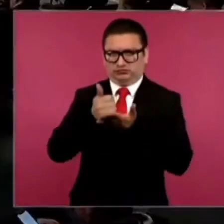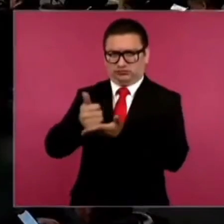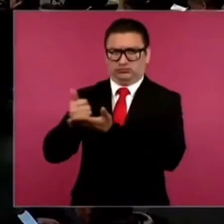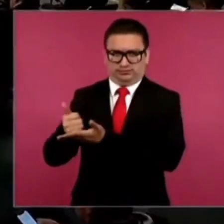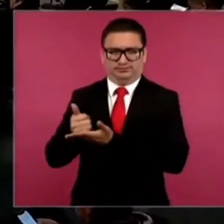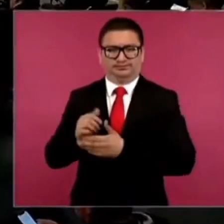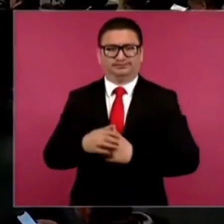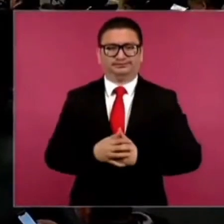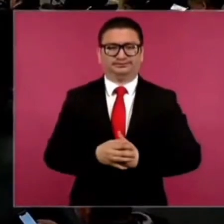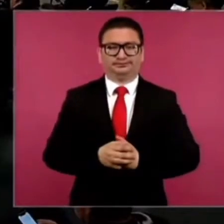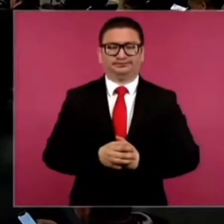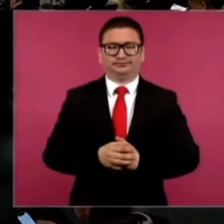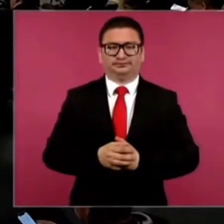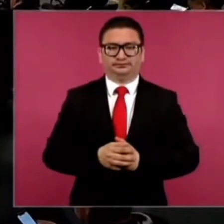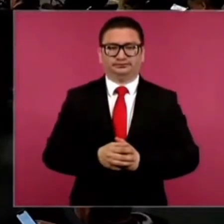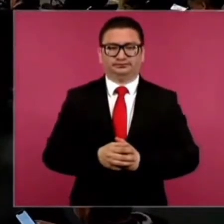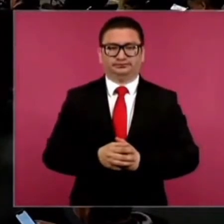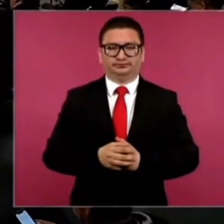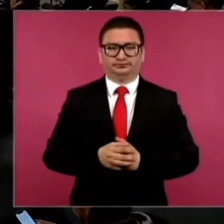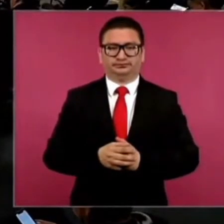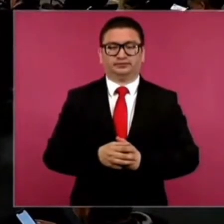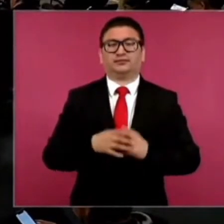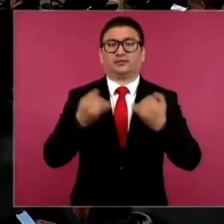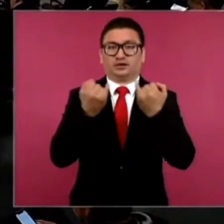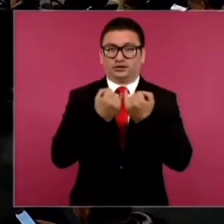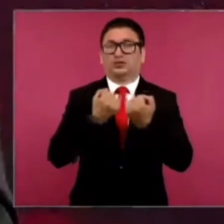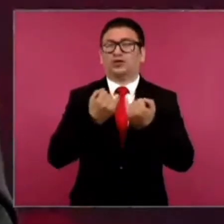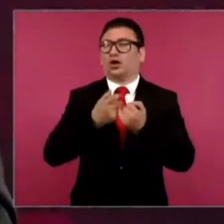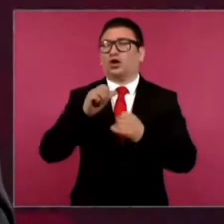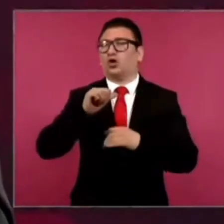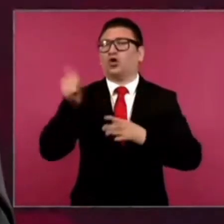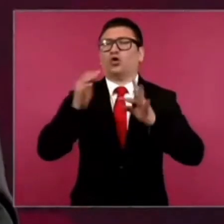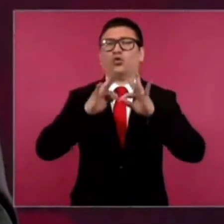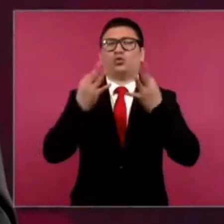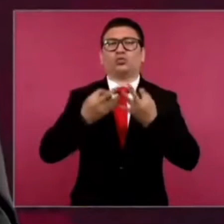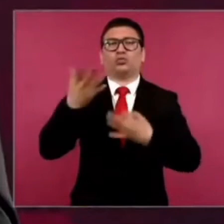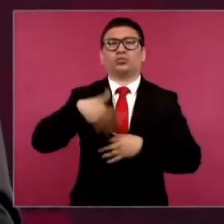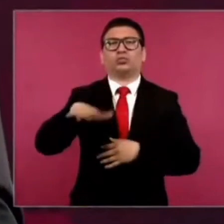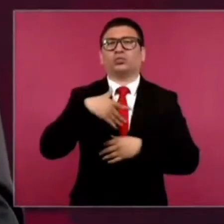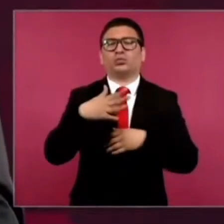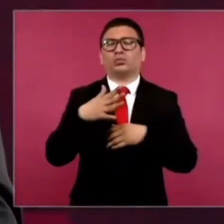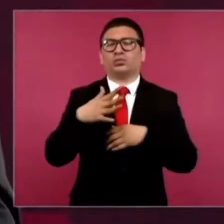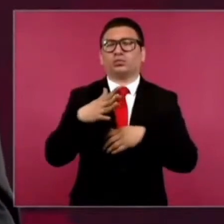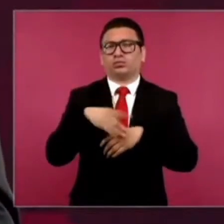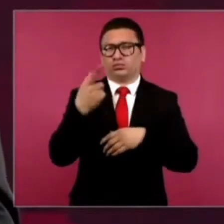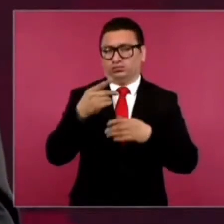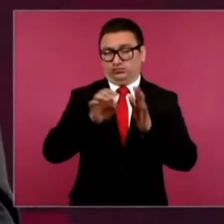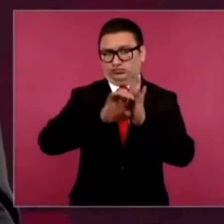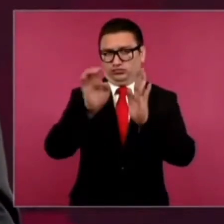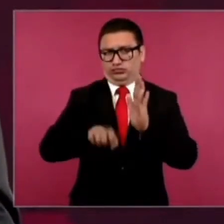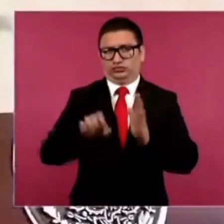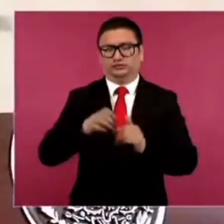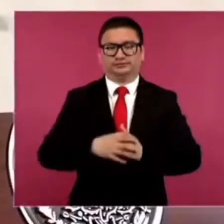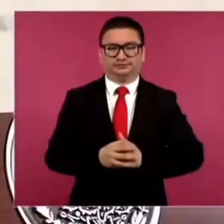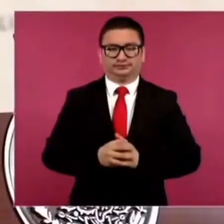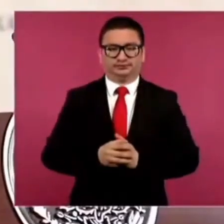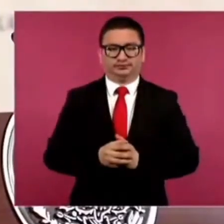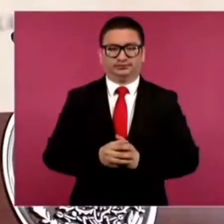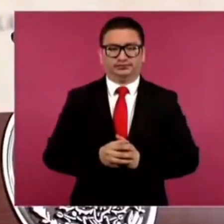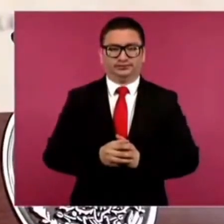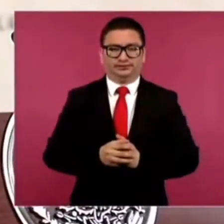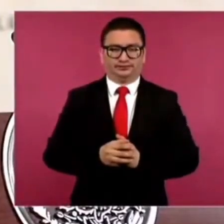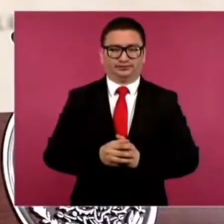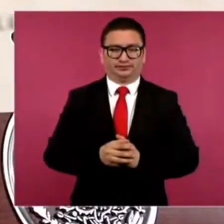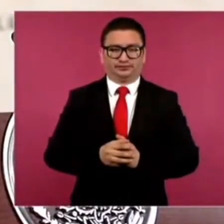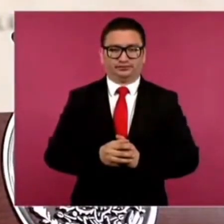y buscar otras formas. Por ejemplo, hay